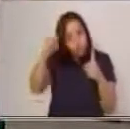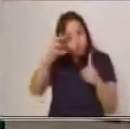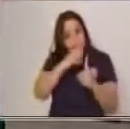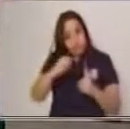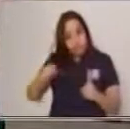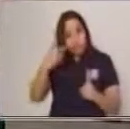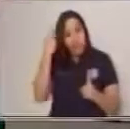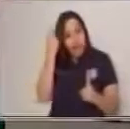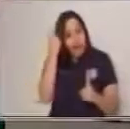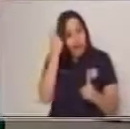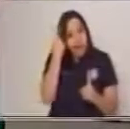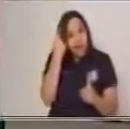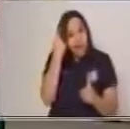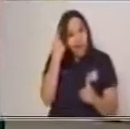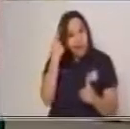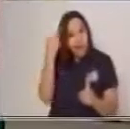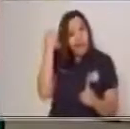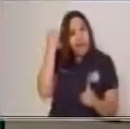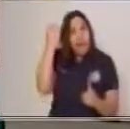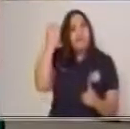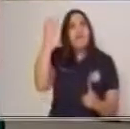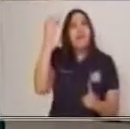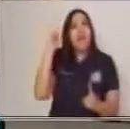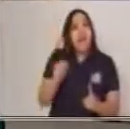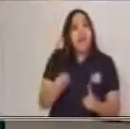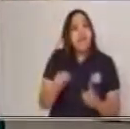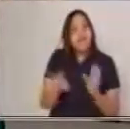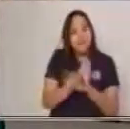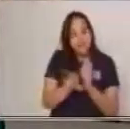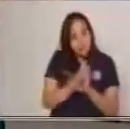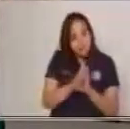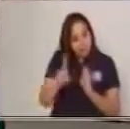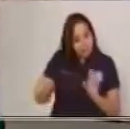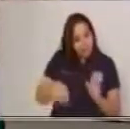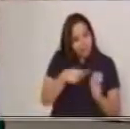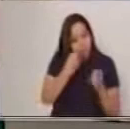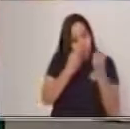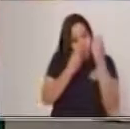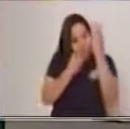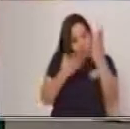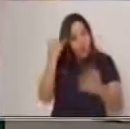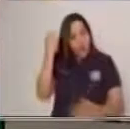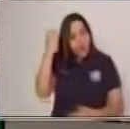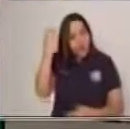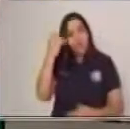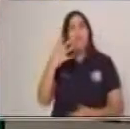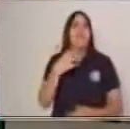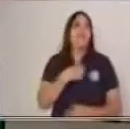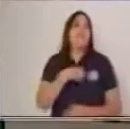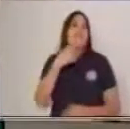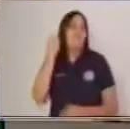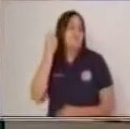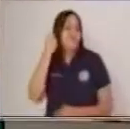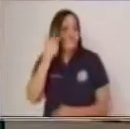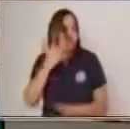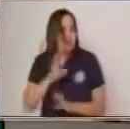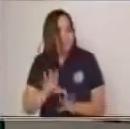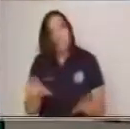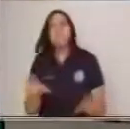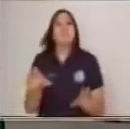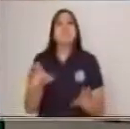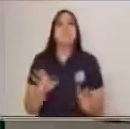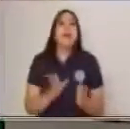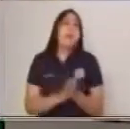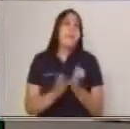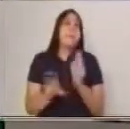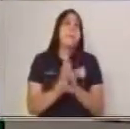prácticamente la idea por medio de la cual toda la información del texto se va a desarrollar. Eso es la importancia. Y por último,